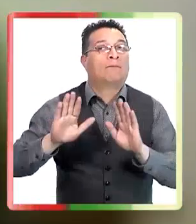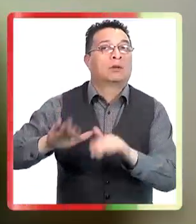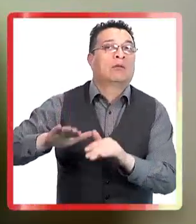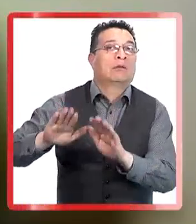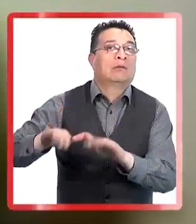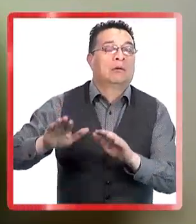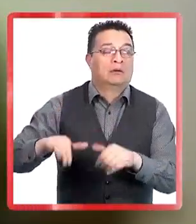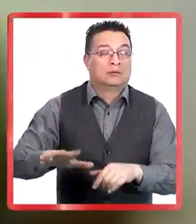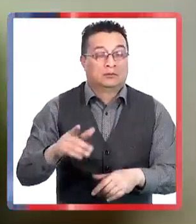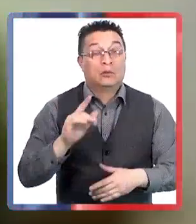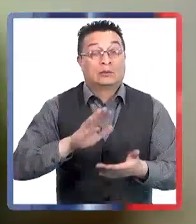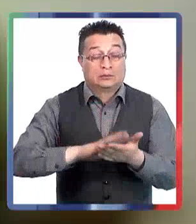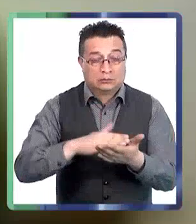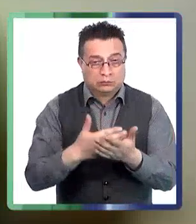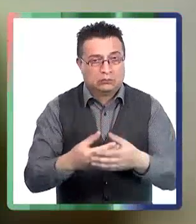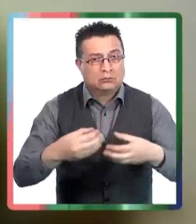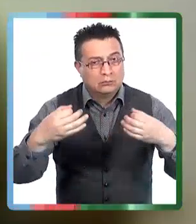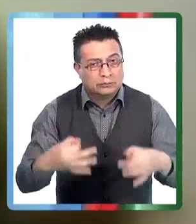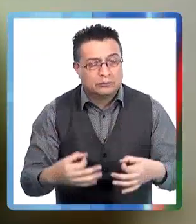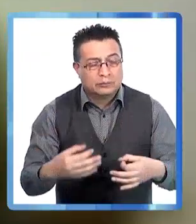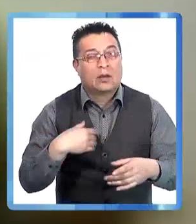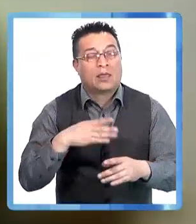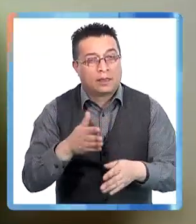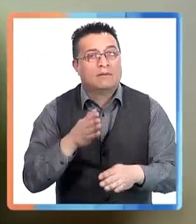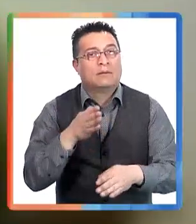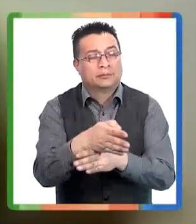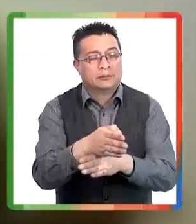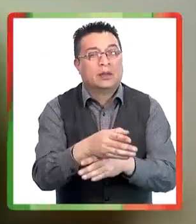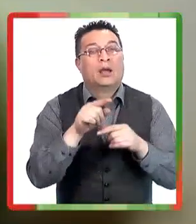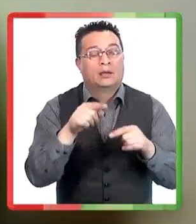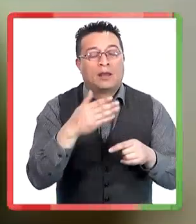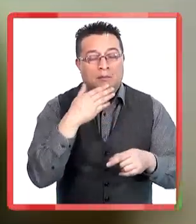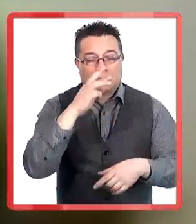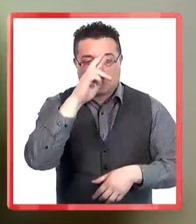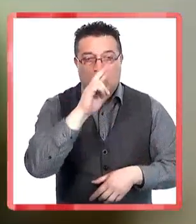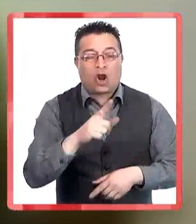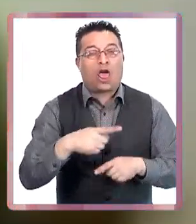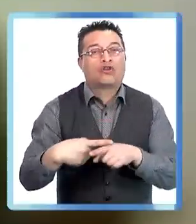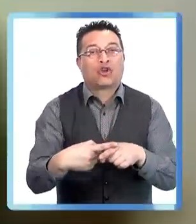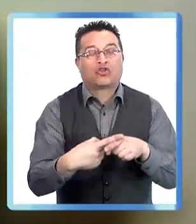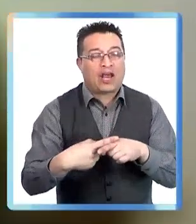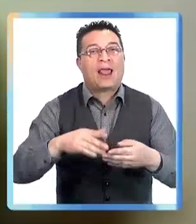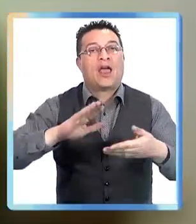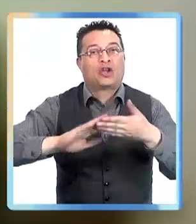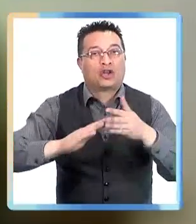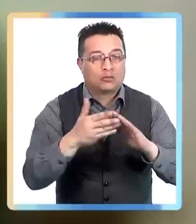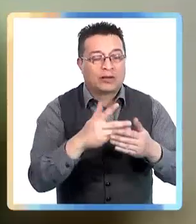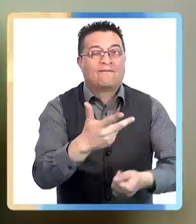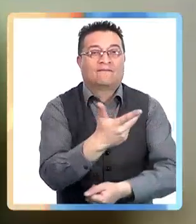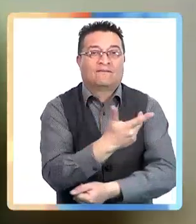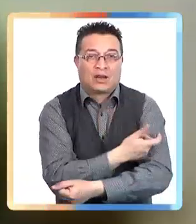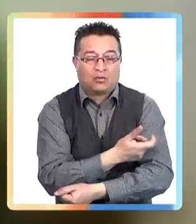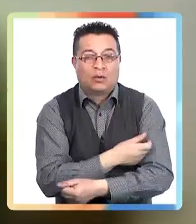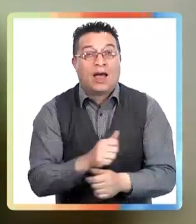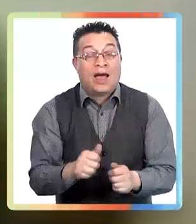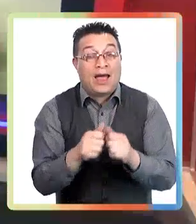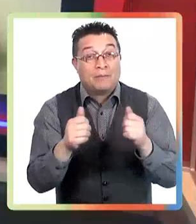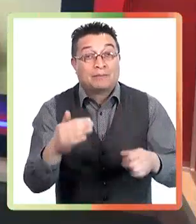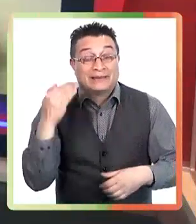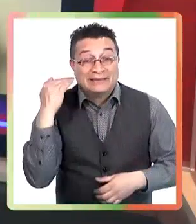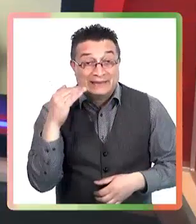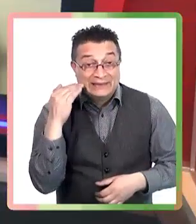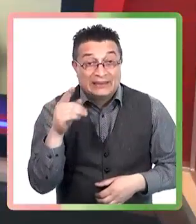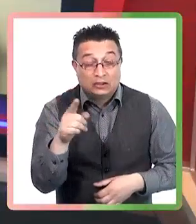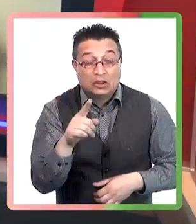niños que por inmunoeficiencia u otros problemas no se pueden vacunar. vacunamos múltiples veces a nuestros niños.